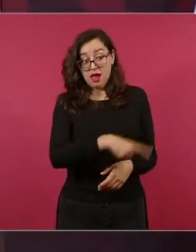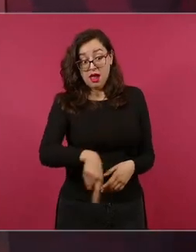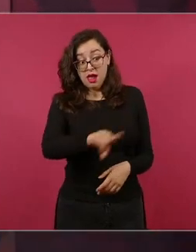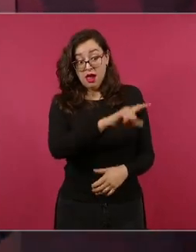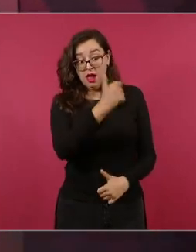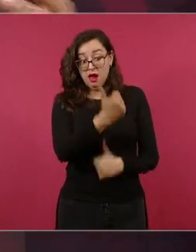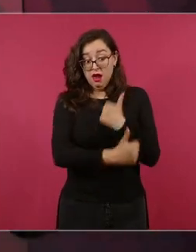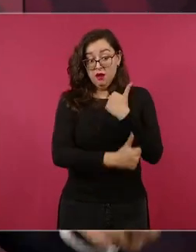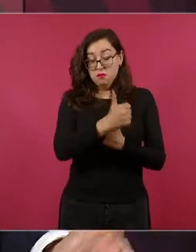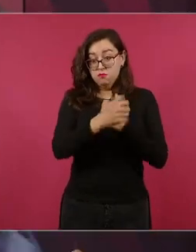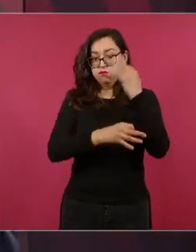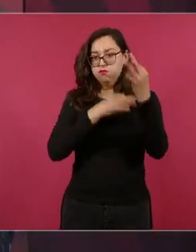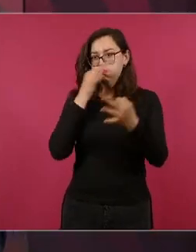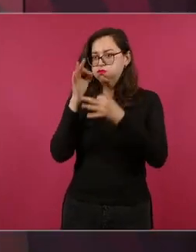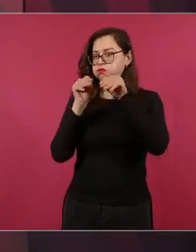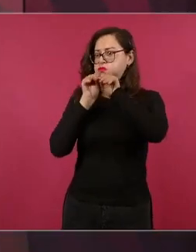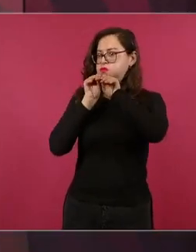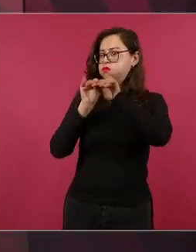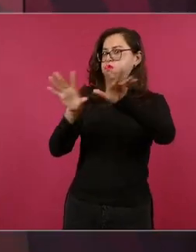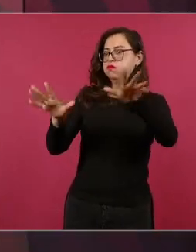se den a conocer